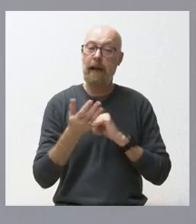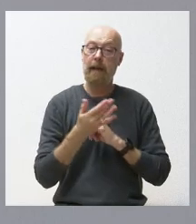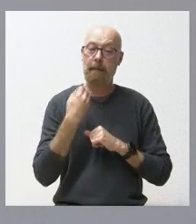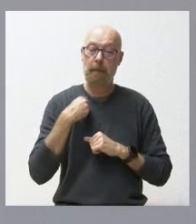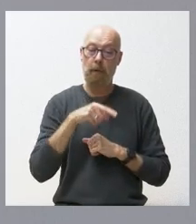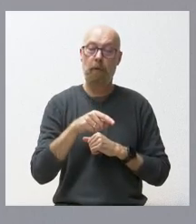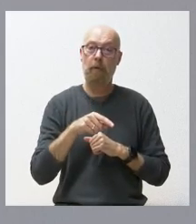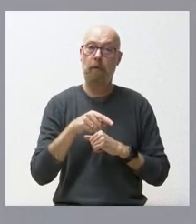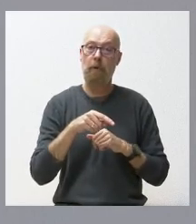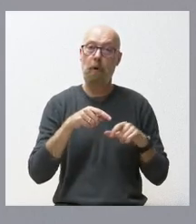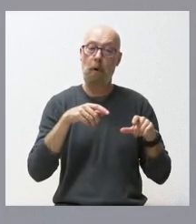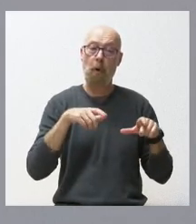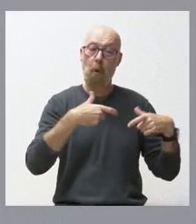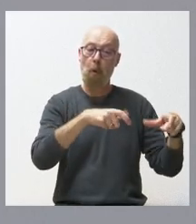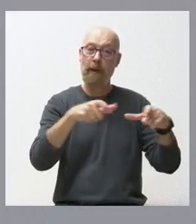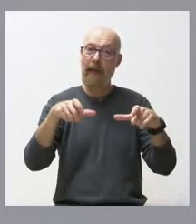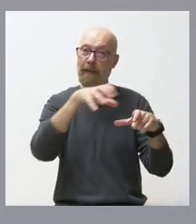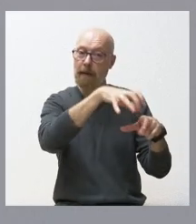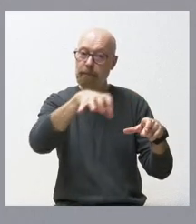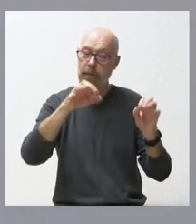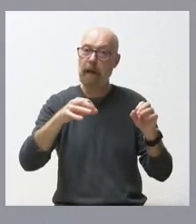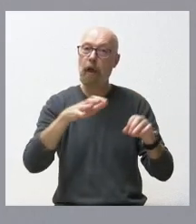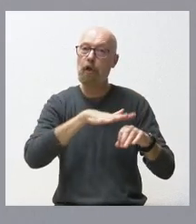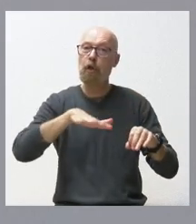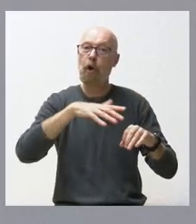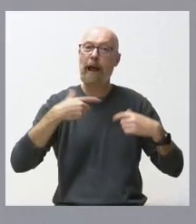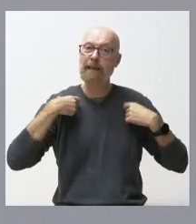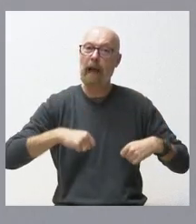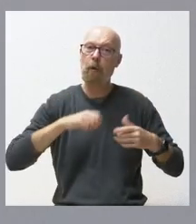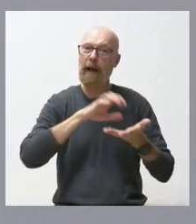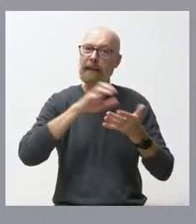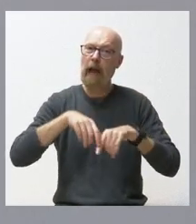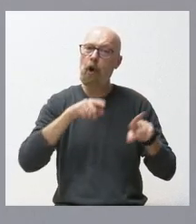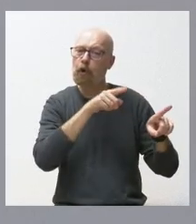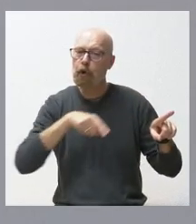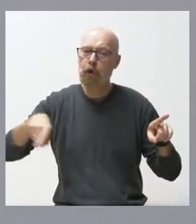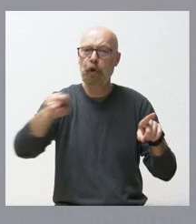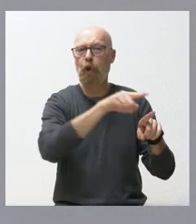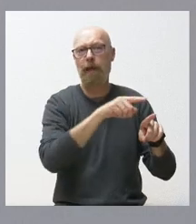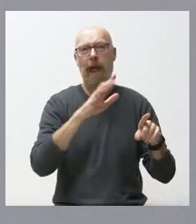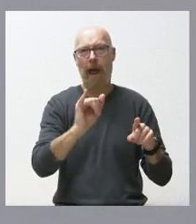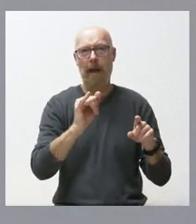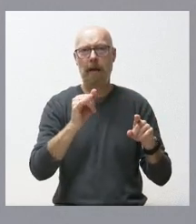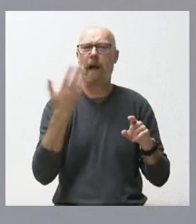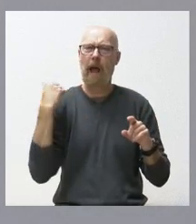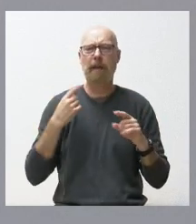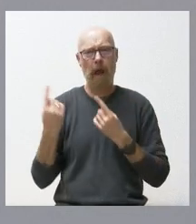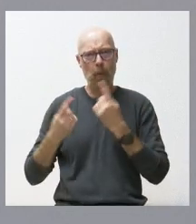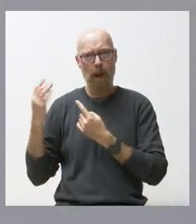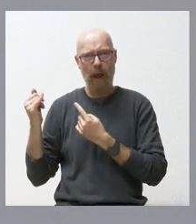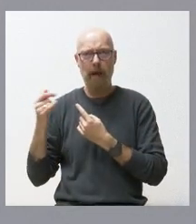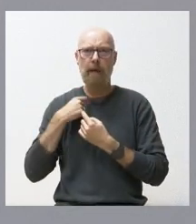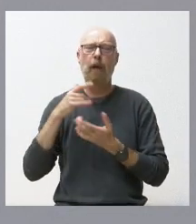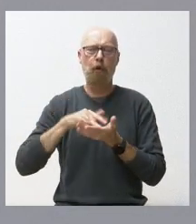unidades de radioterapia en todas las áreas de salud de Castilla y León. Ya teníamos unas cuantas, lo pusimos en Ávila.